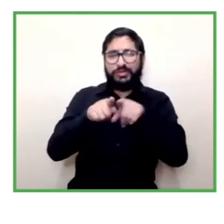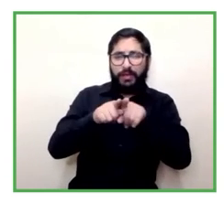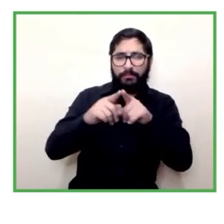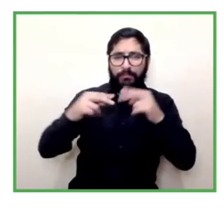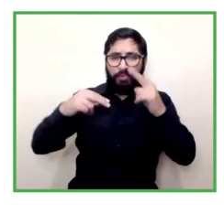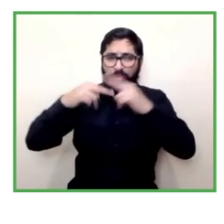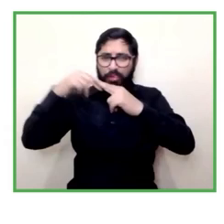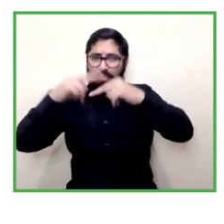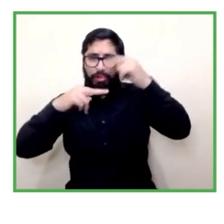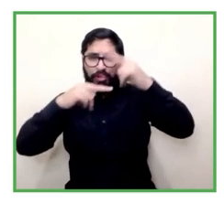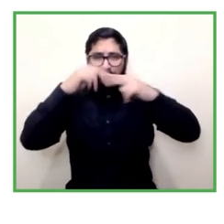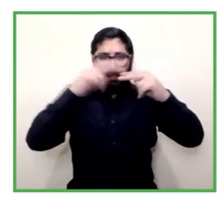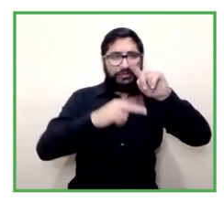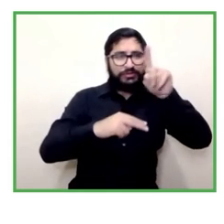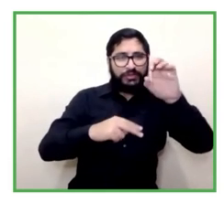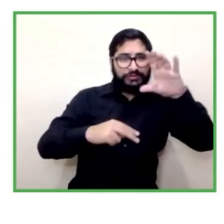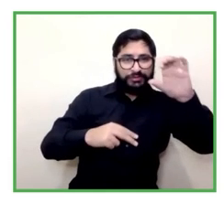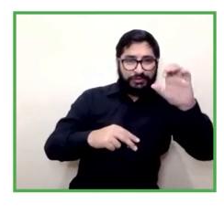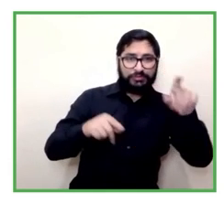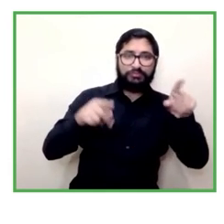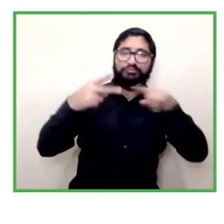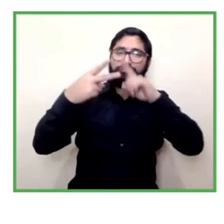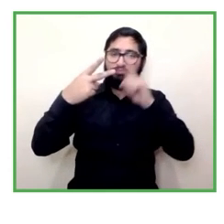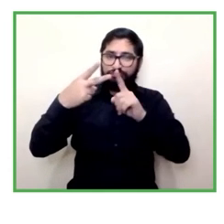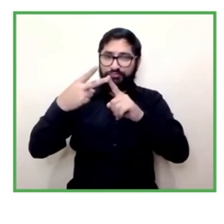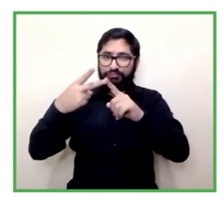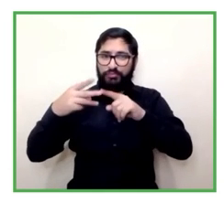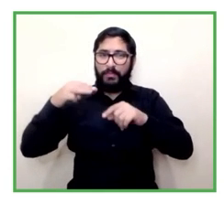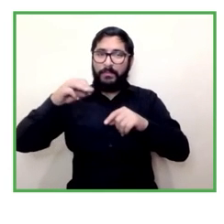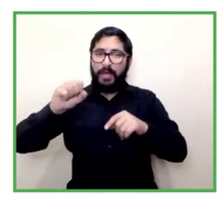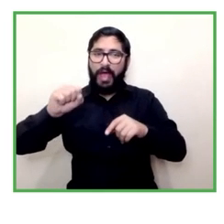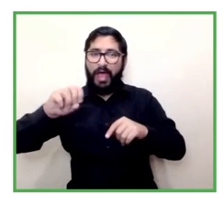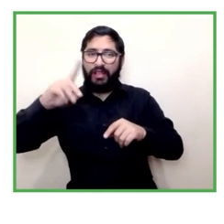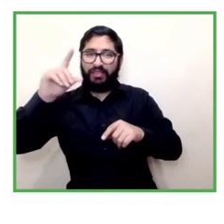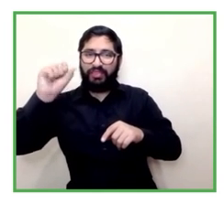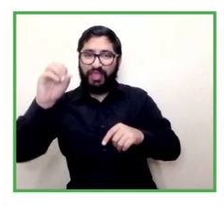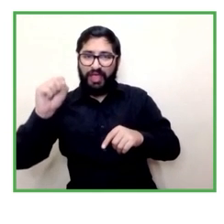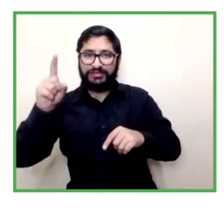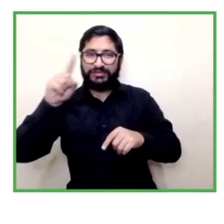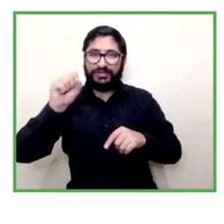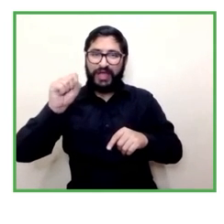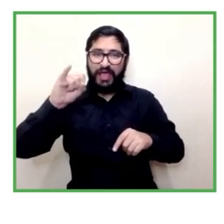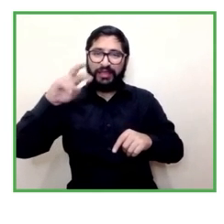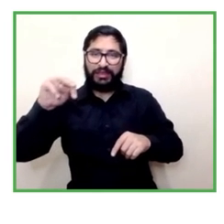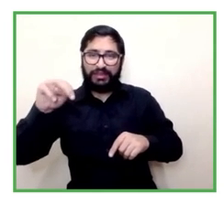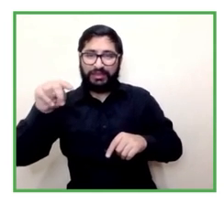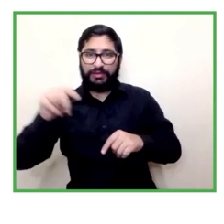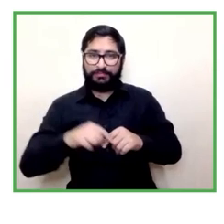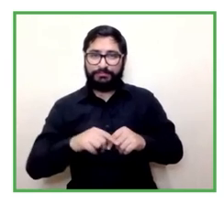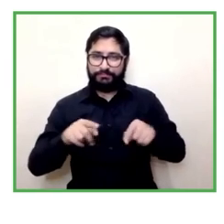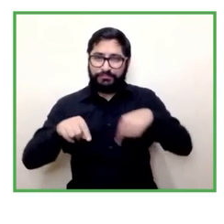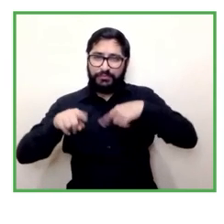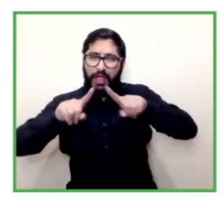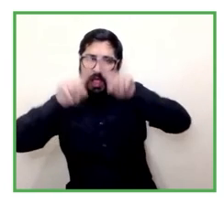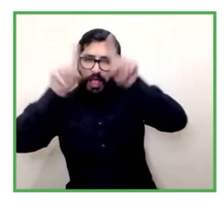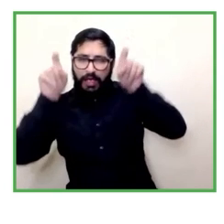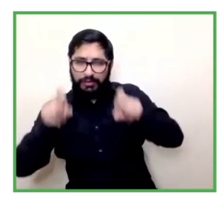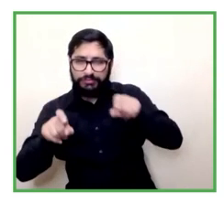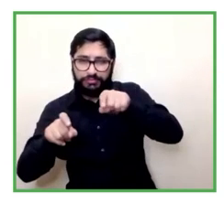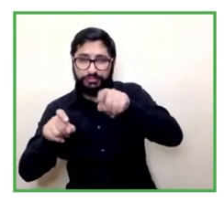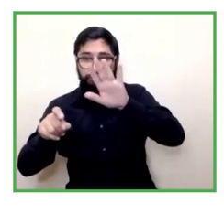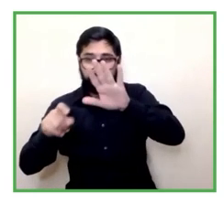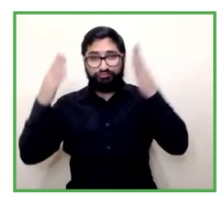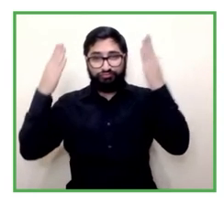que hace Magda desde el SENA entonces yo quería preguntarle a Magda desde el SENA aprovechando nuestros minutitos que nos